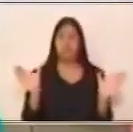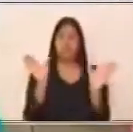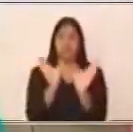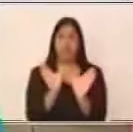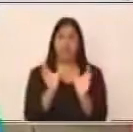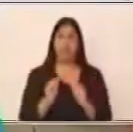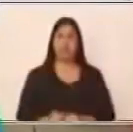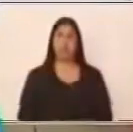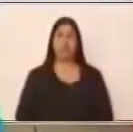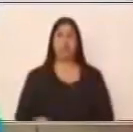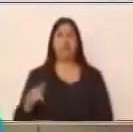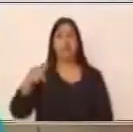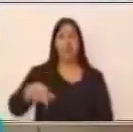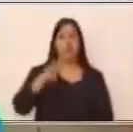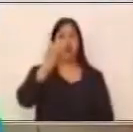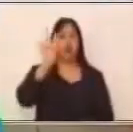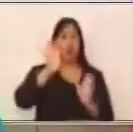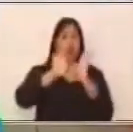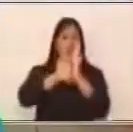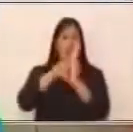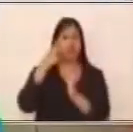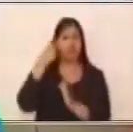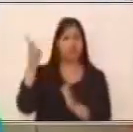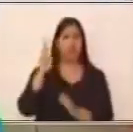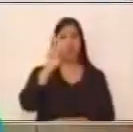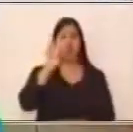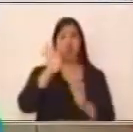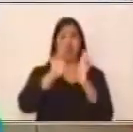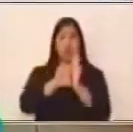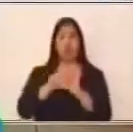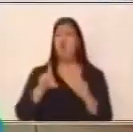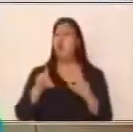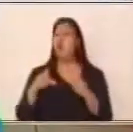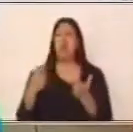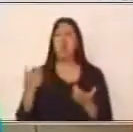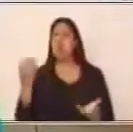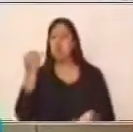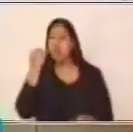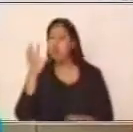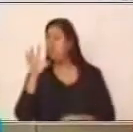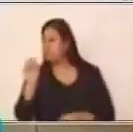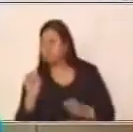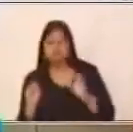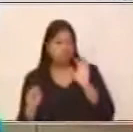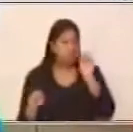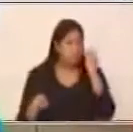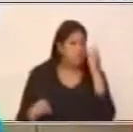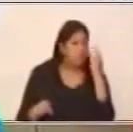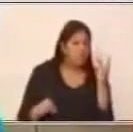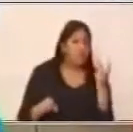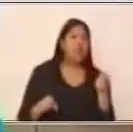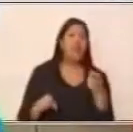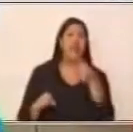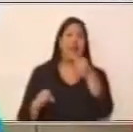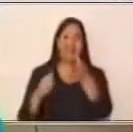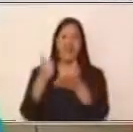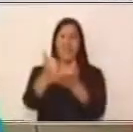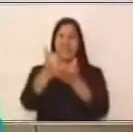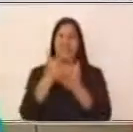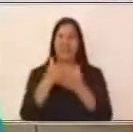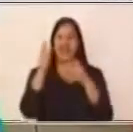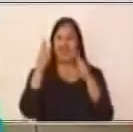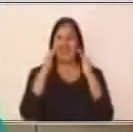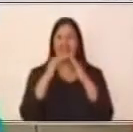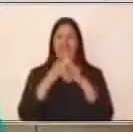entonces dos ejemplos de cómo identificar y me vas a ayudar en casa a identificar